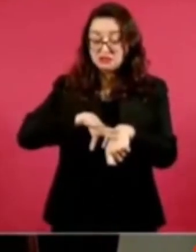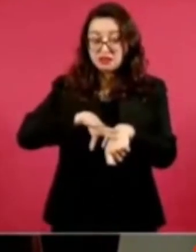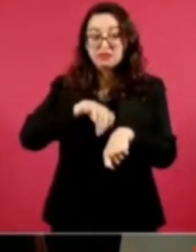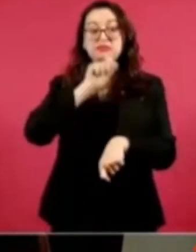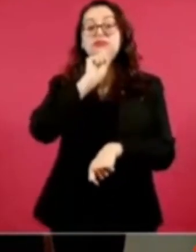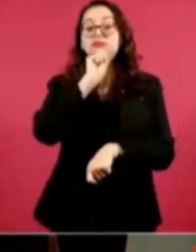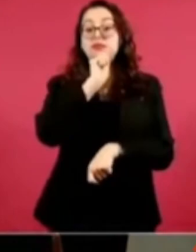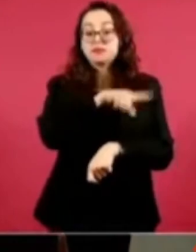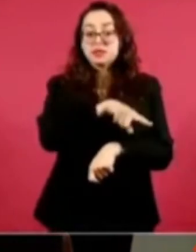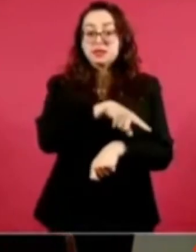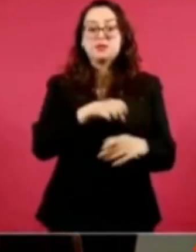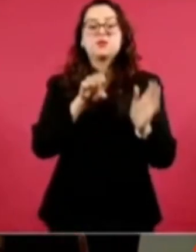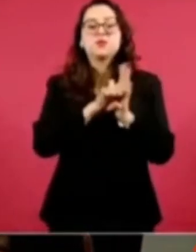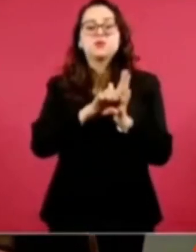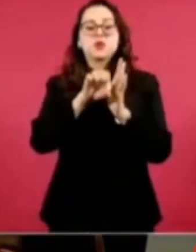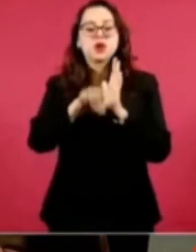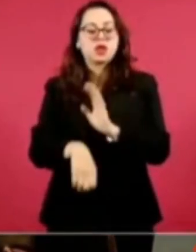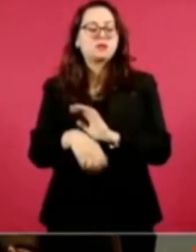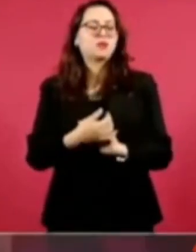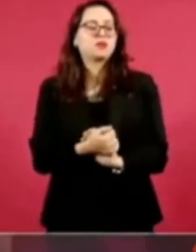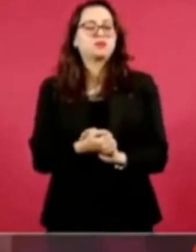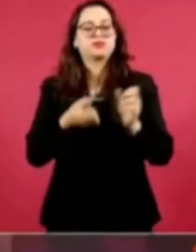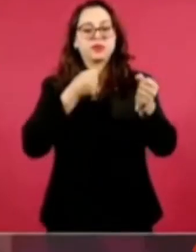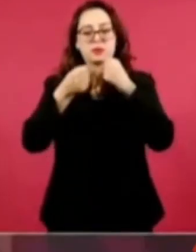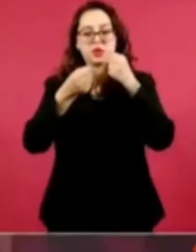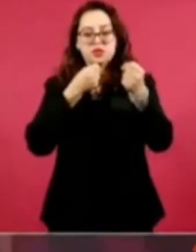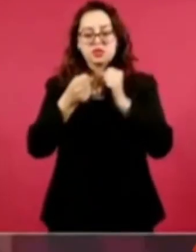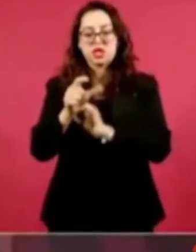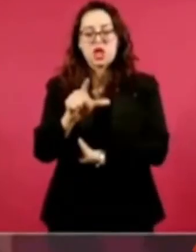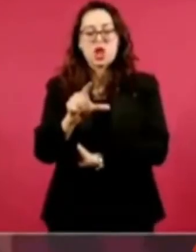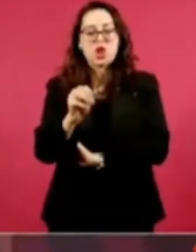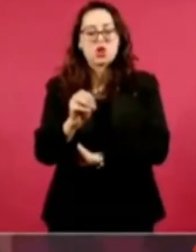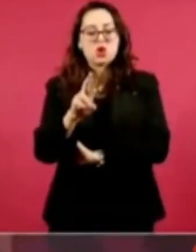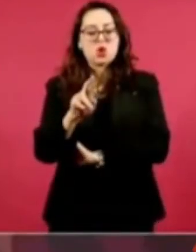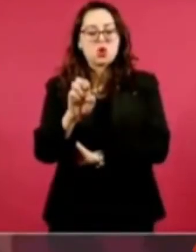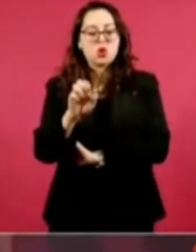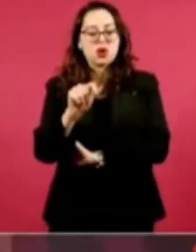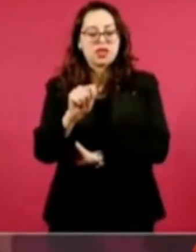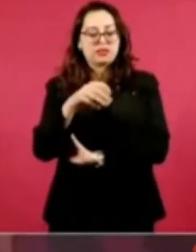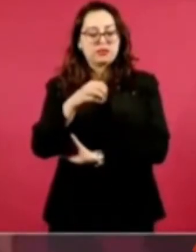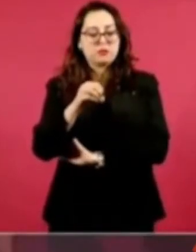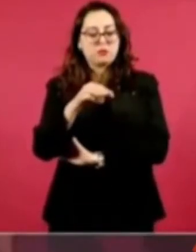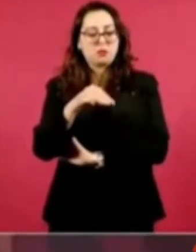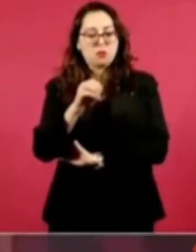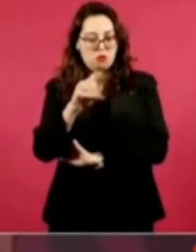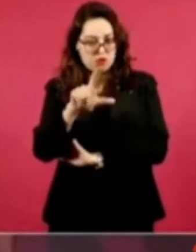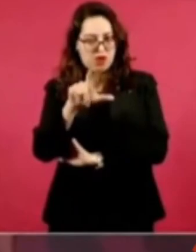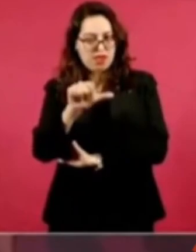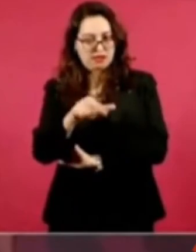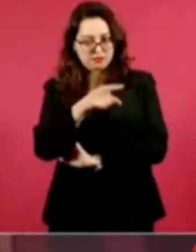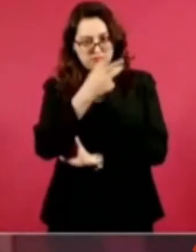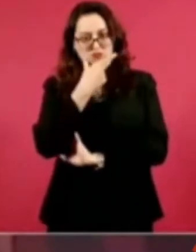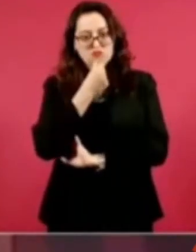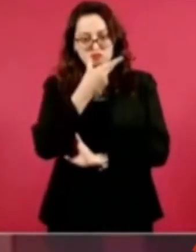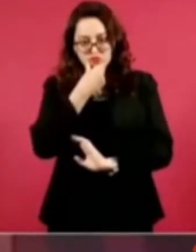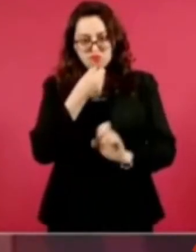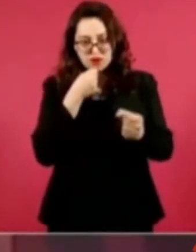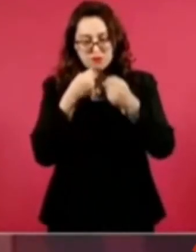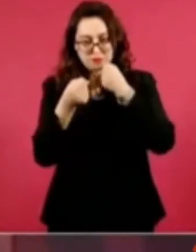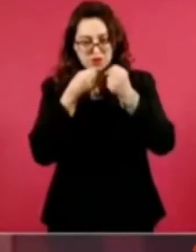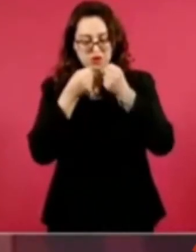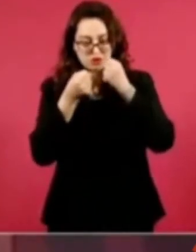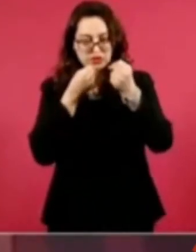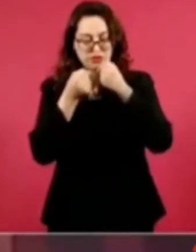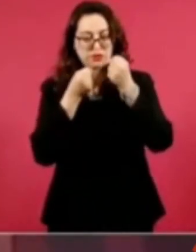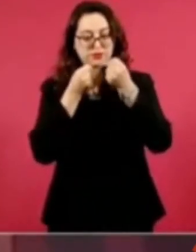Loret estaba metido en una de las empresas que le vendía